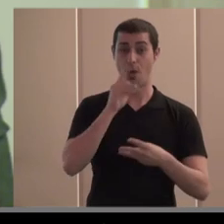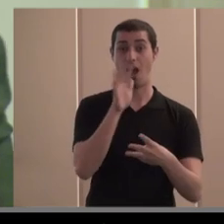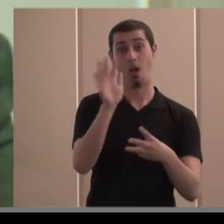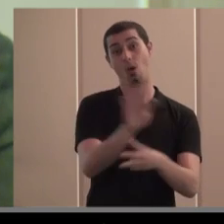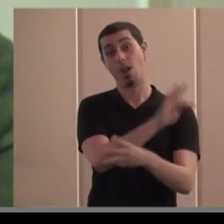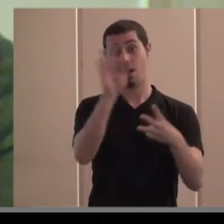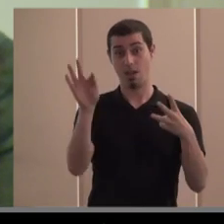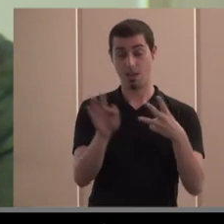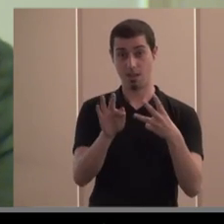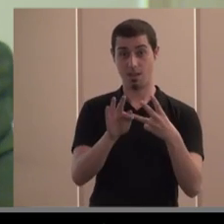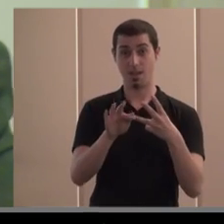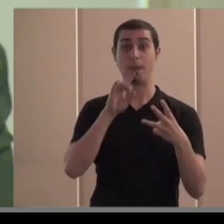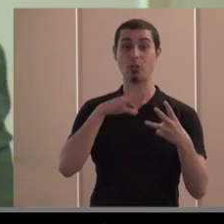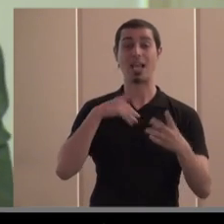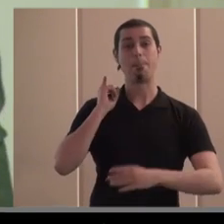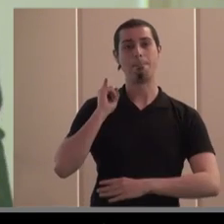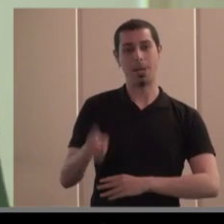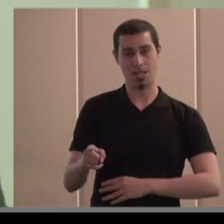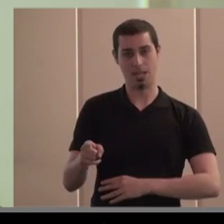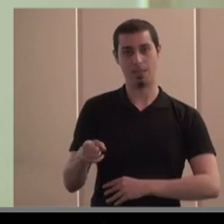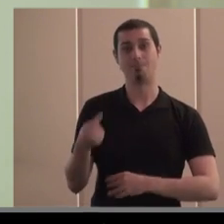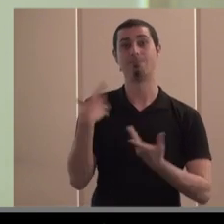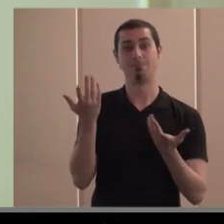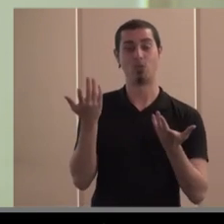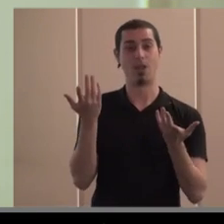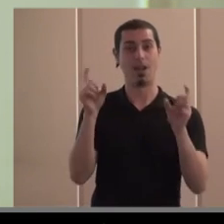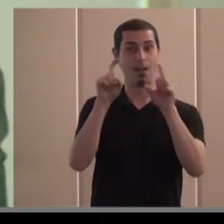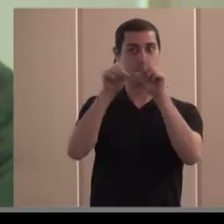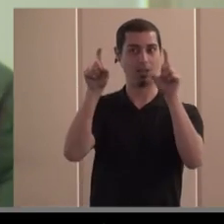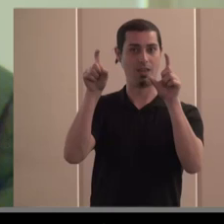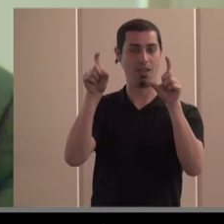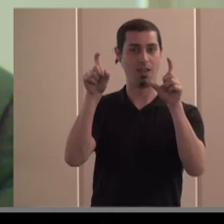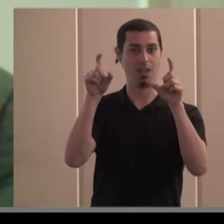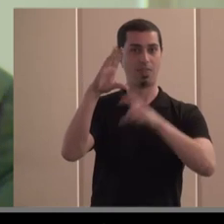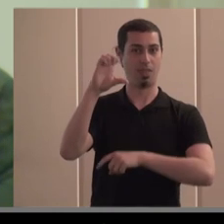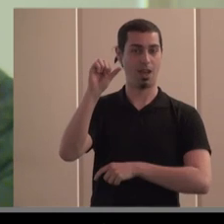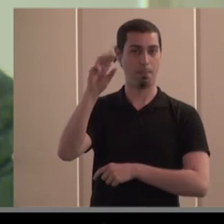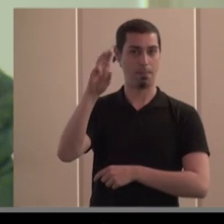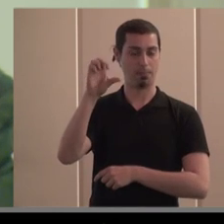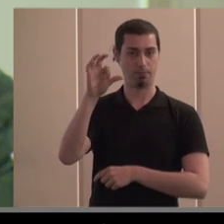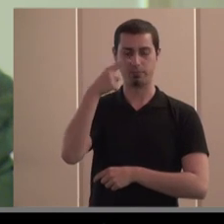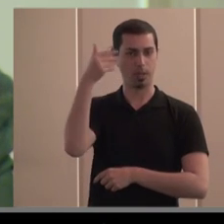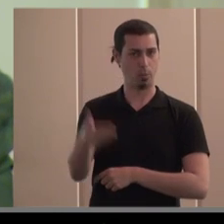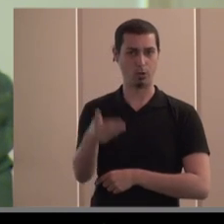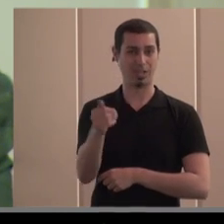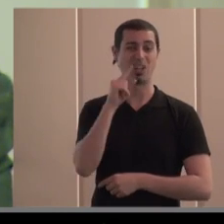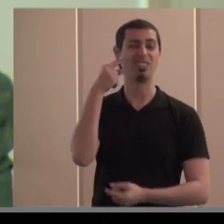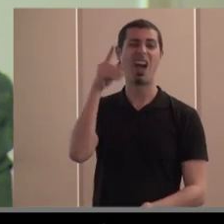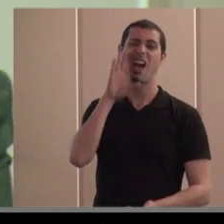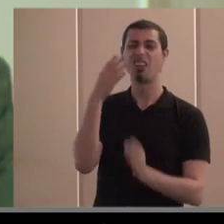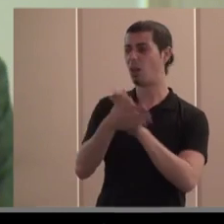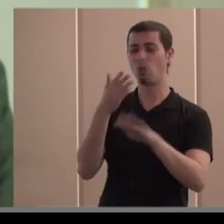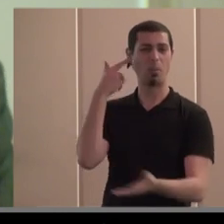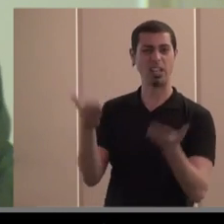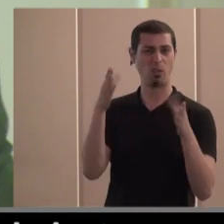la opinión del que lleva el timón de uno de los grandes barcos de esa flota de barcos de la economía social